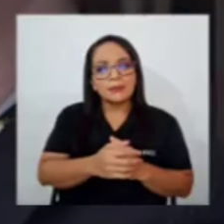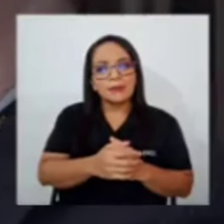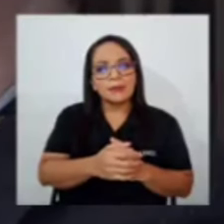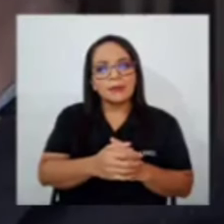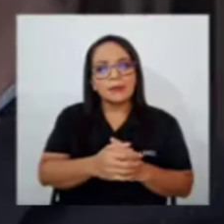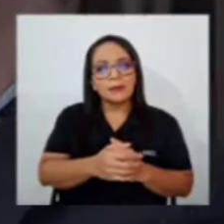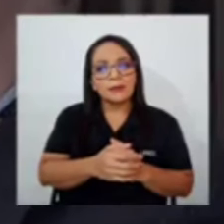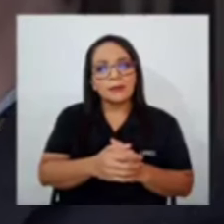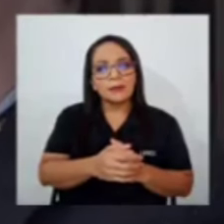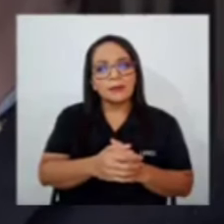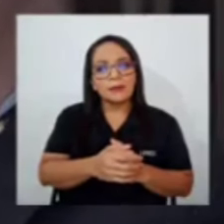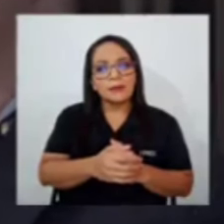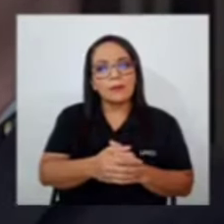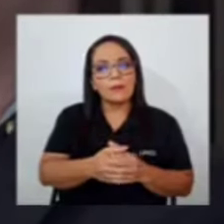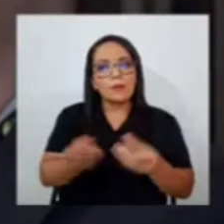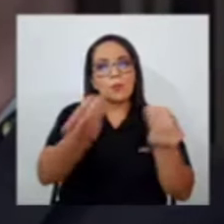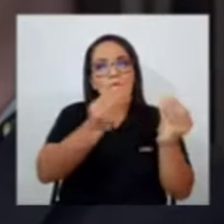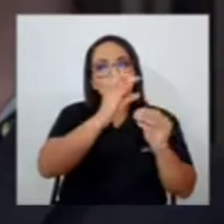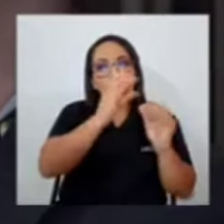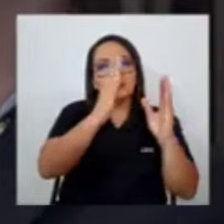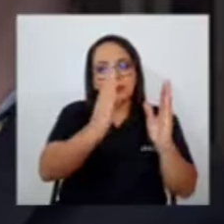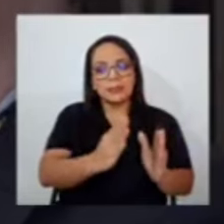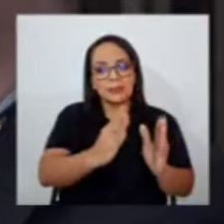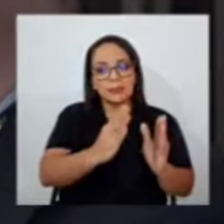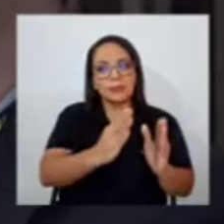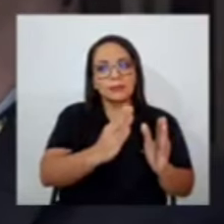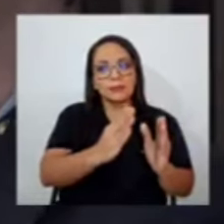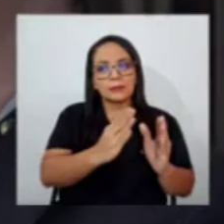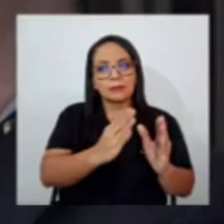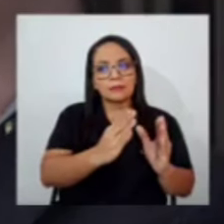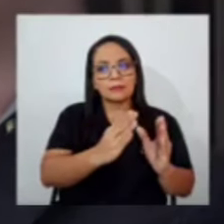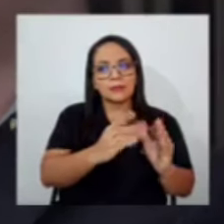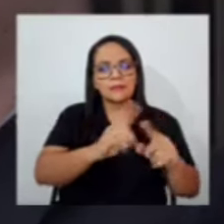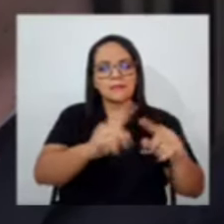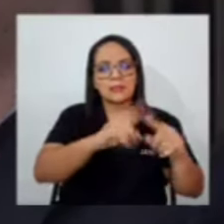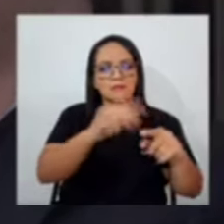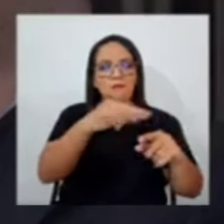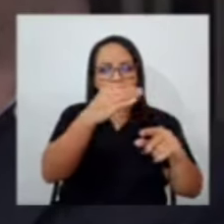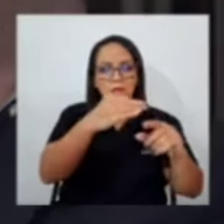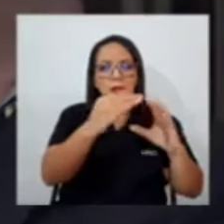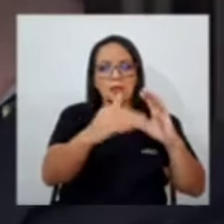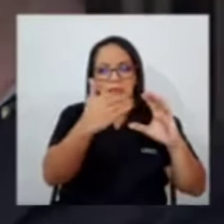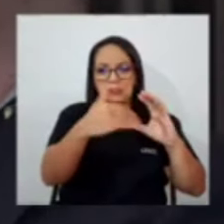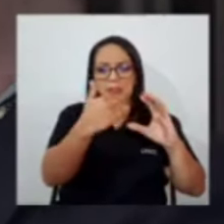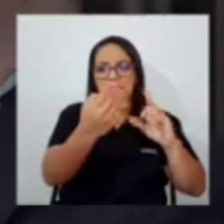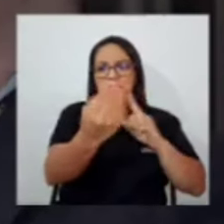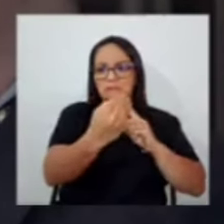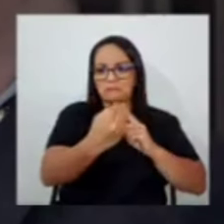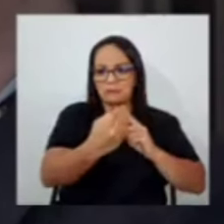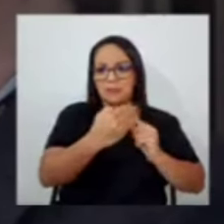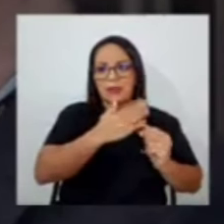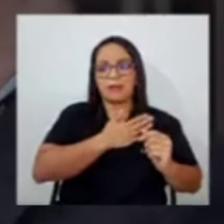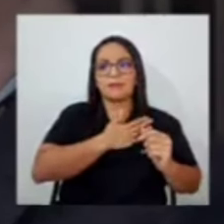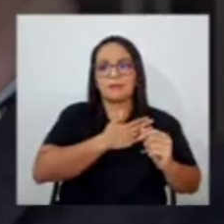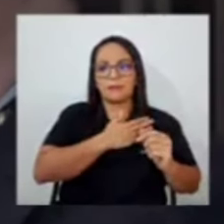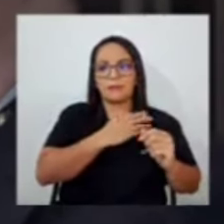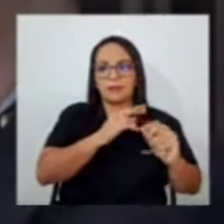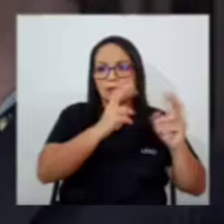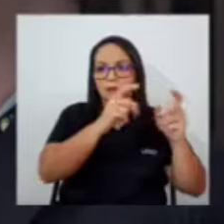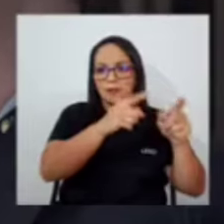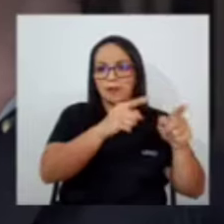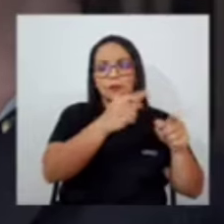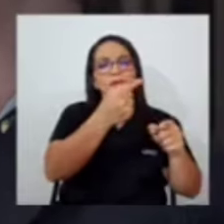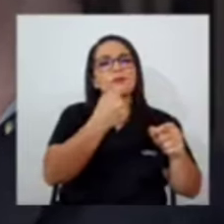a mi redacción me han podido escribir por diferentes medios ¿qué nos podría decir ante esta